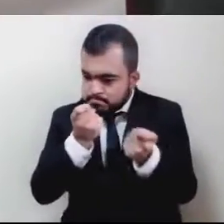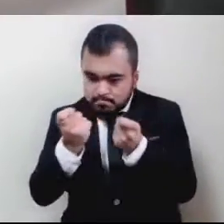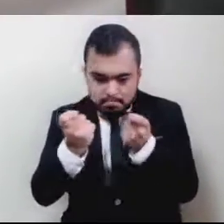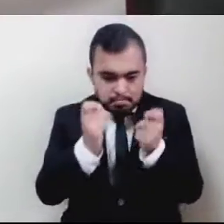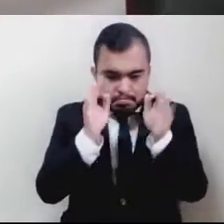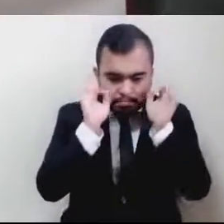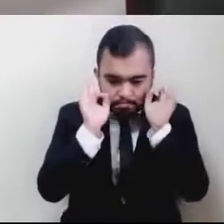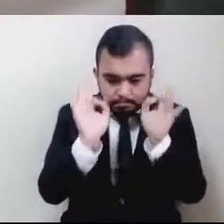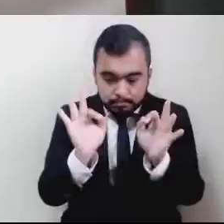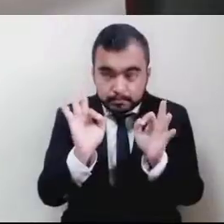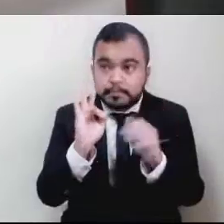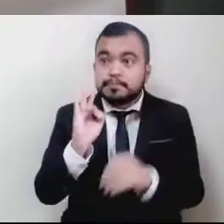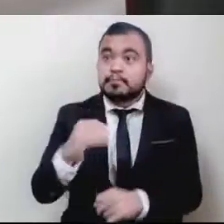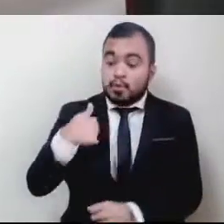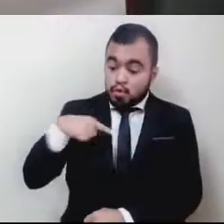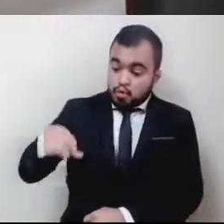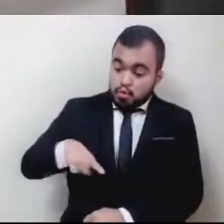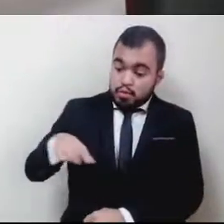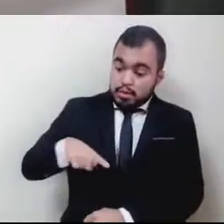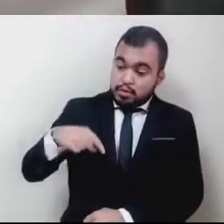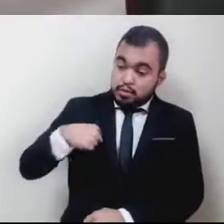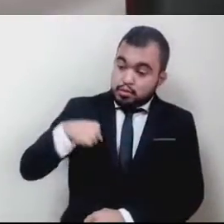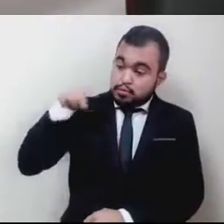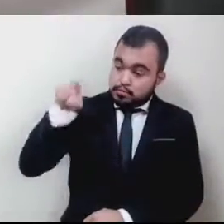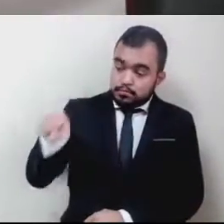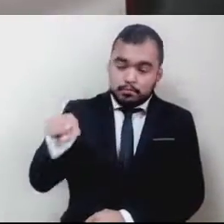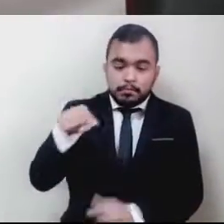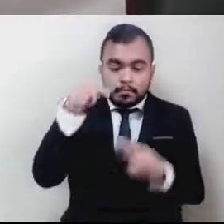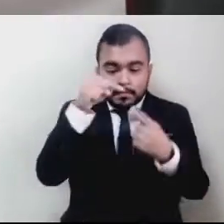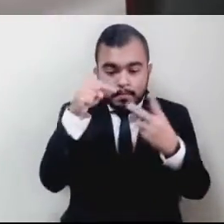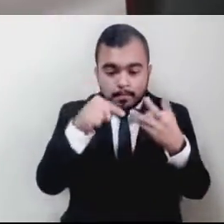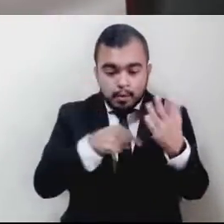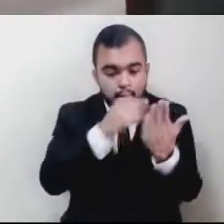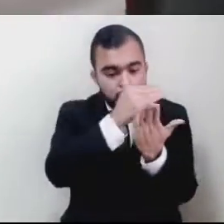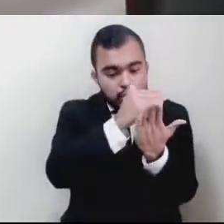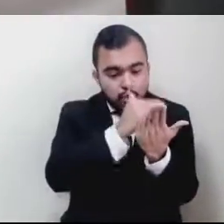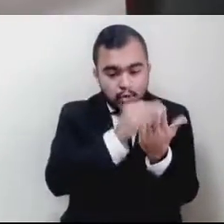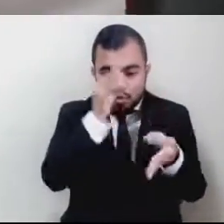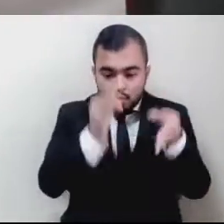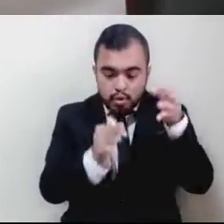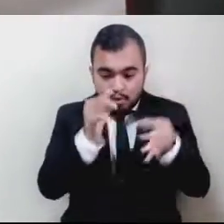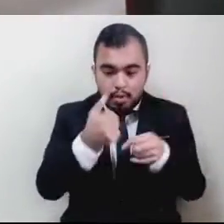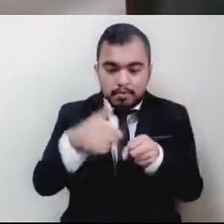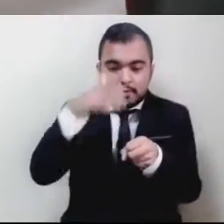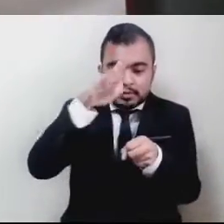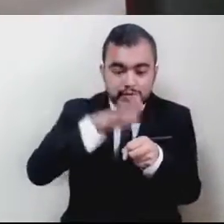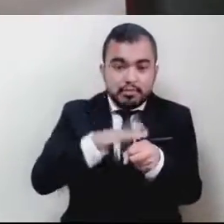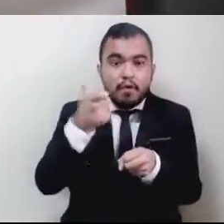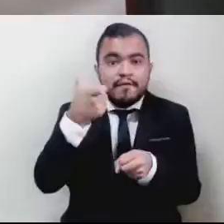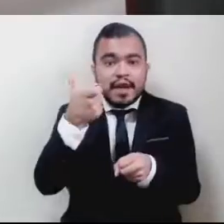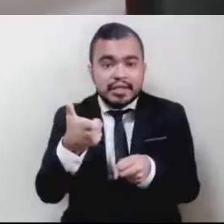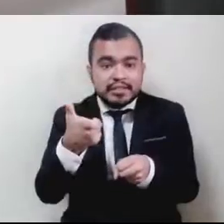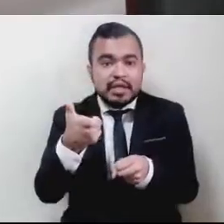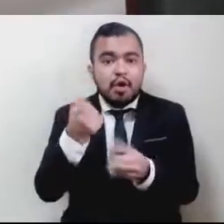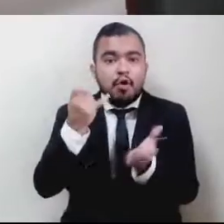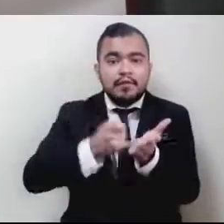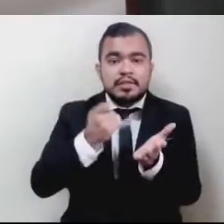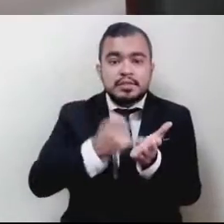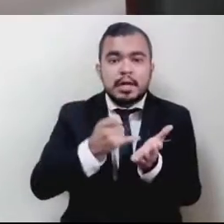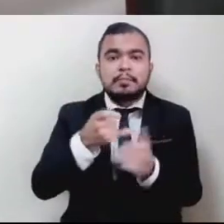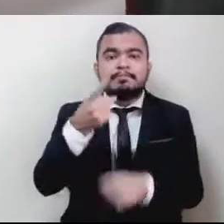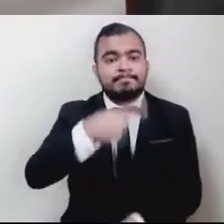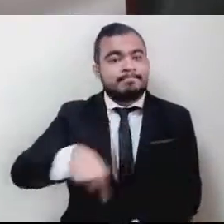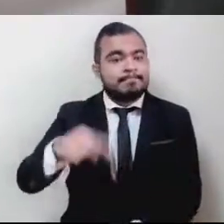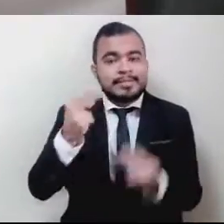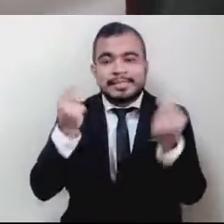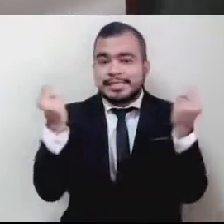el marco jurídico-administrativo, financiero y fiscal de la entidad a satisfacer las necesidades más apremiantes de los